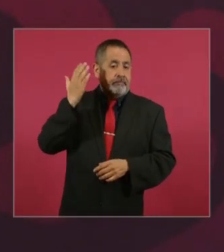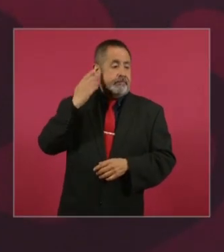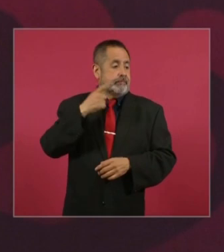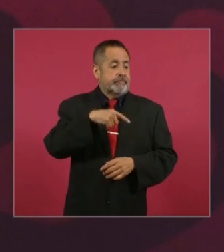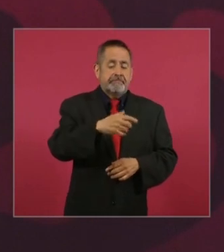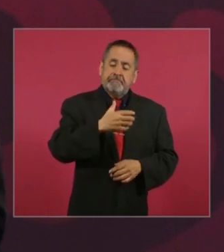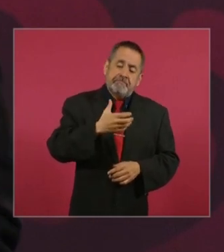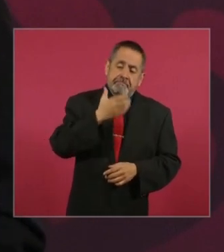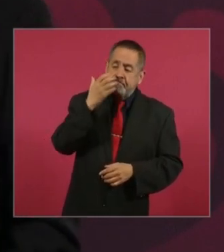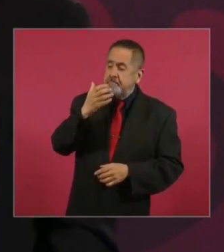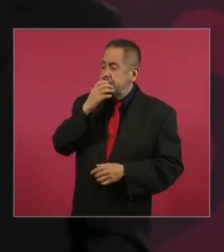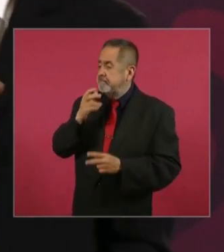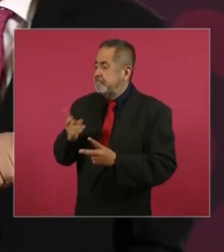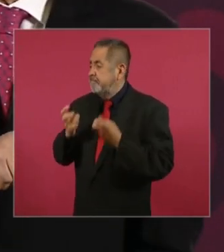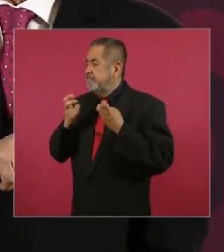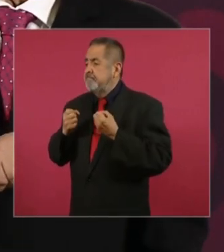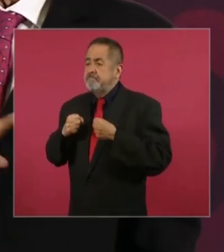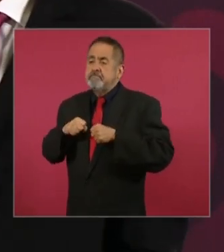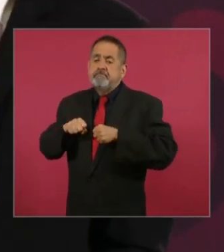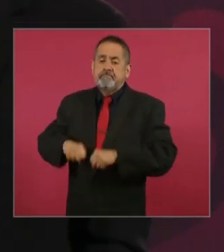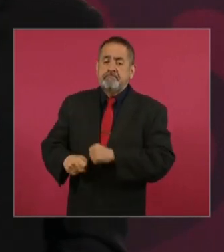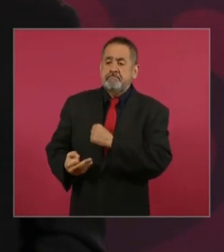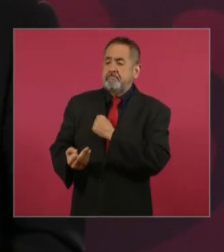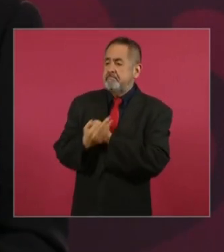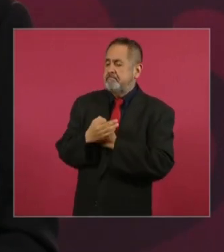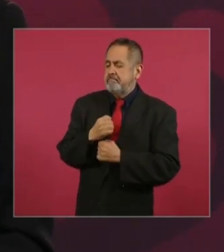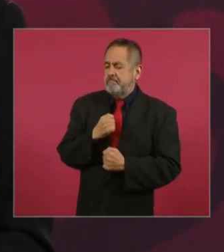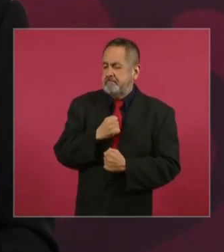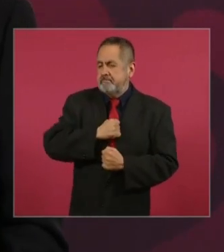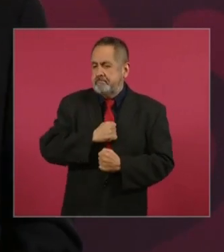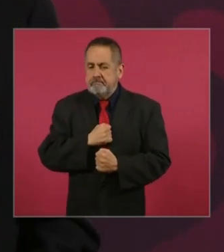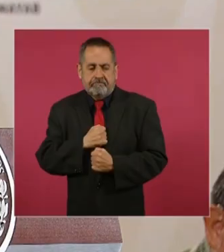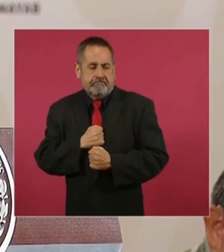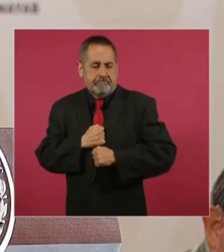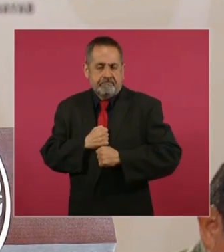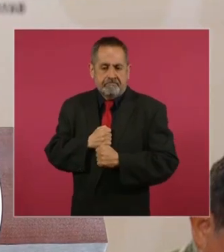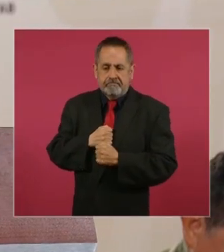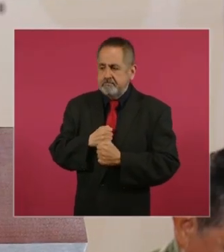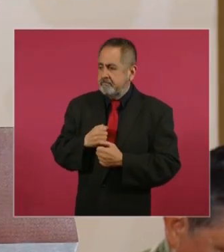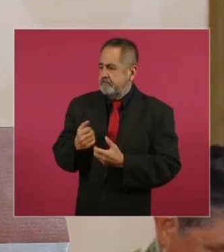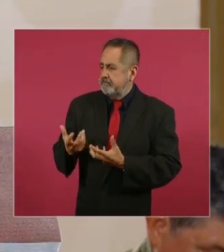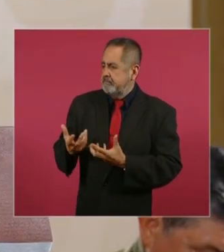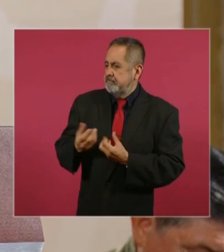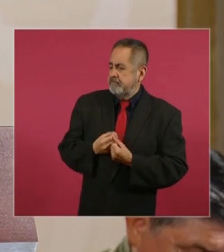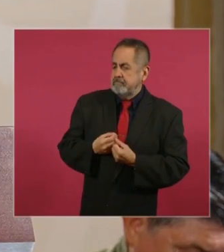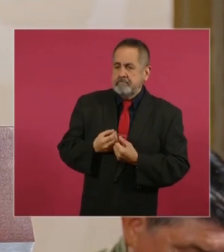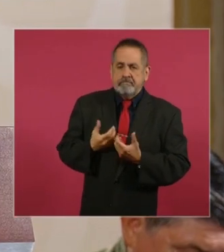al influyentismo, al contratismo,